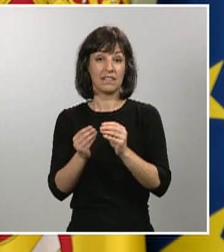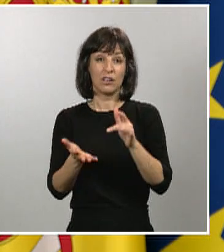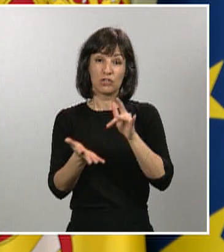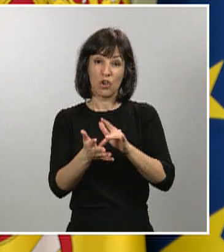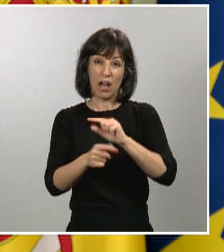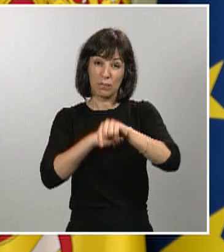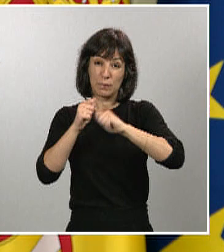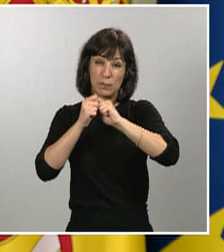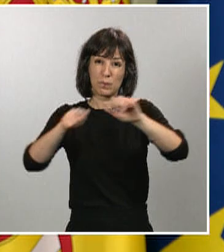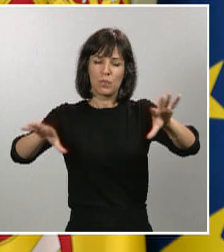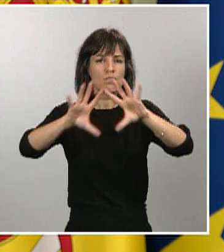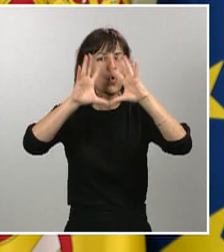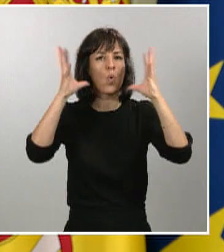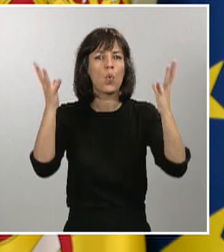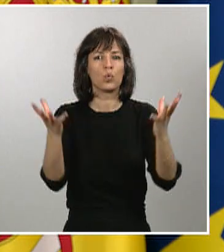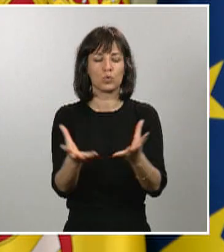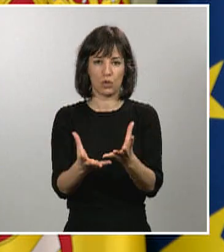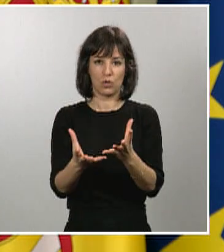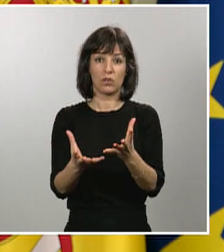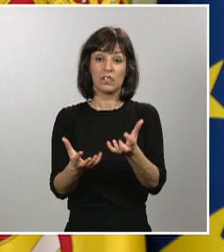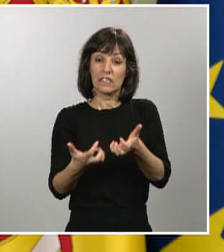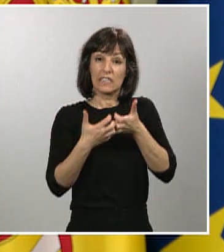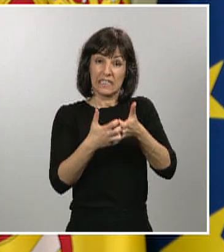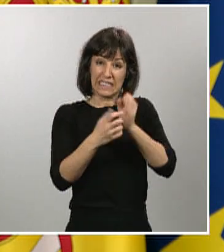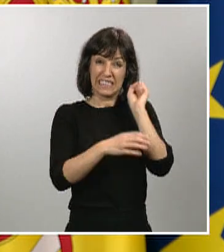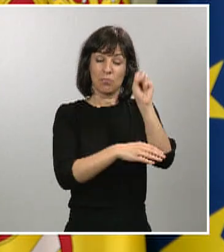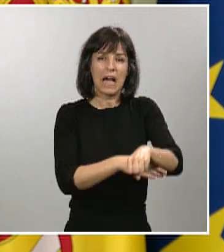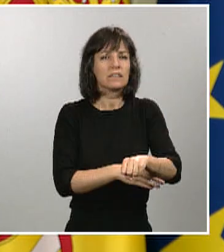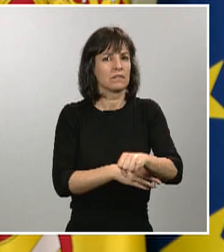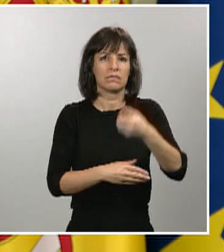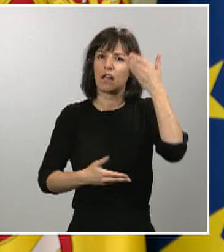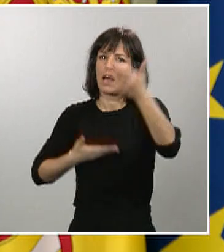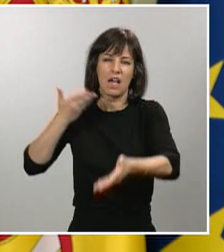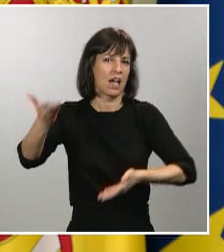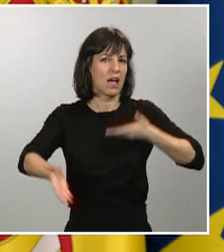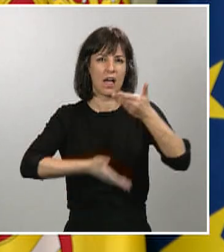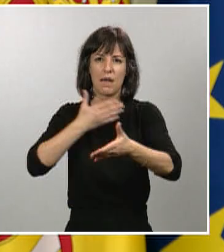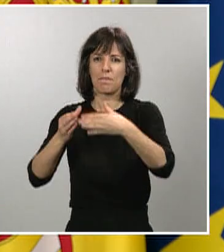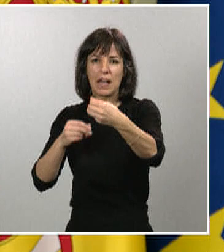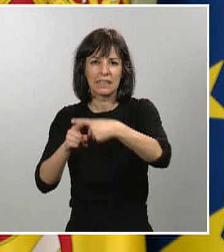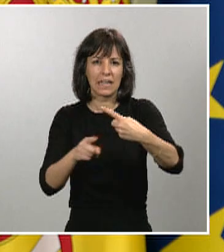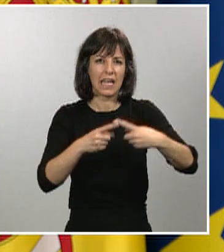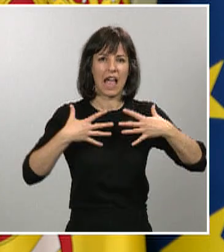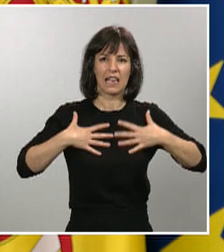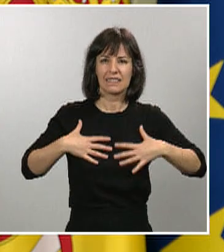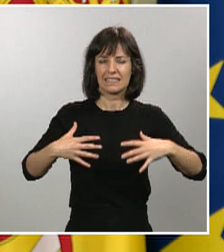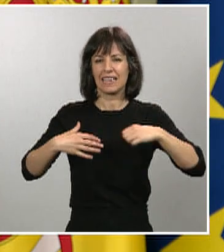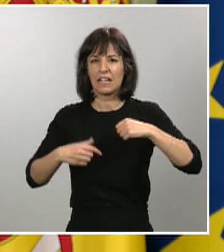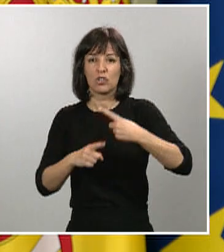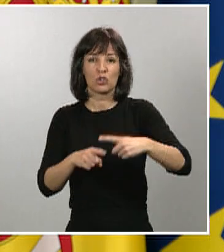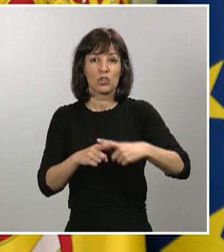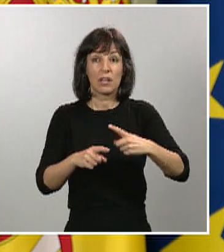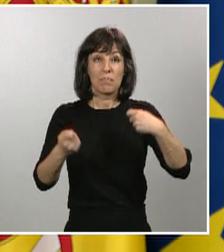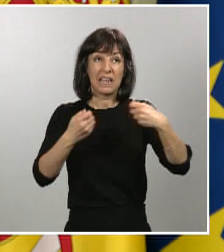combatirla, hay una demanda de material y equipos sanitarios que, sin duda, es difícil encontrar en los mercados internacionales.